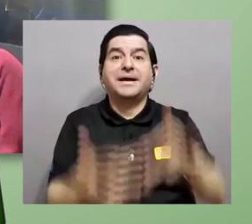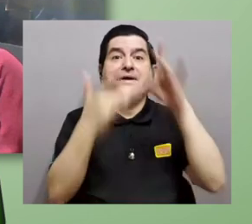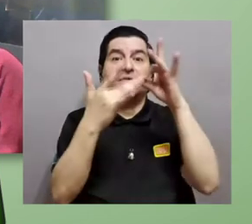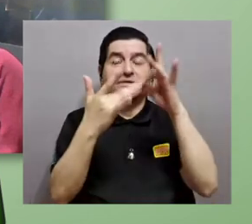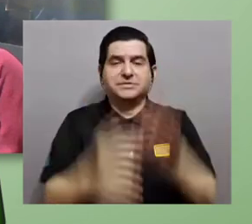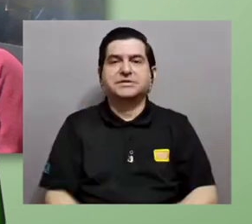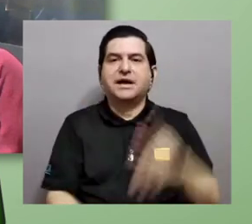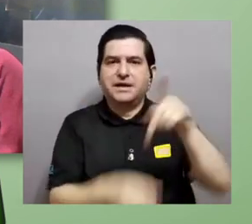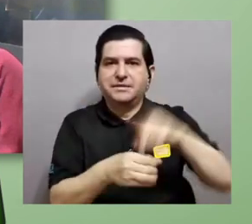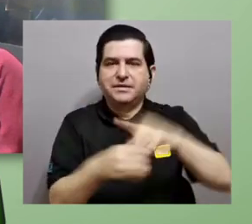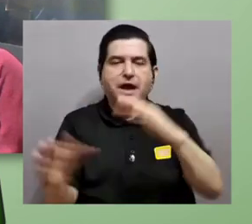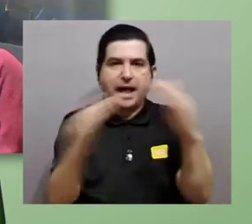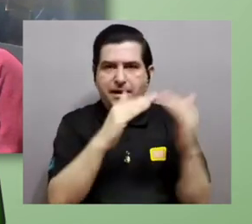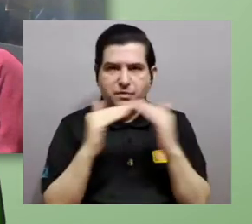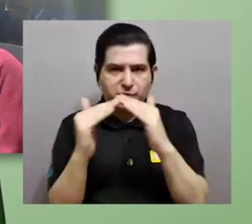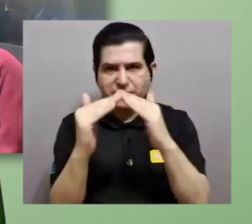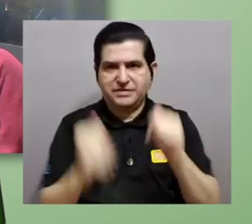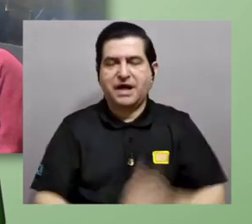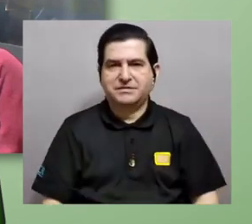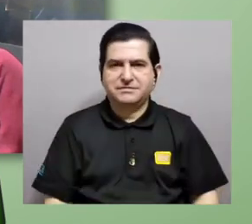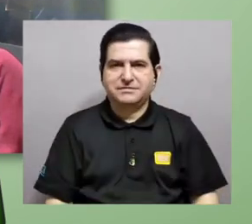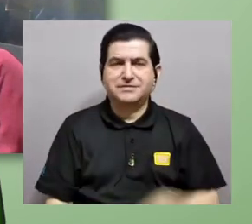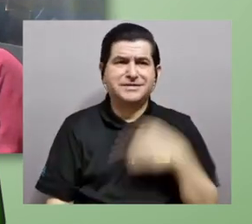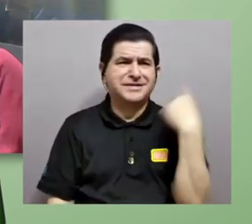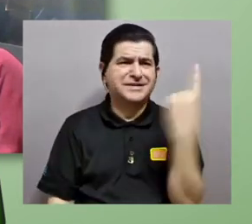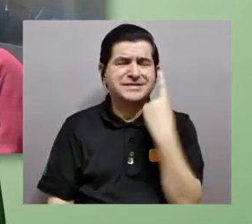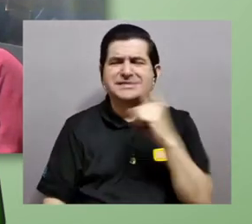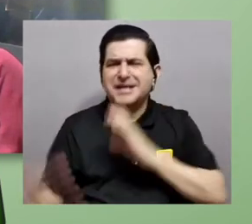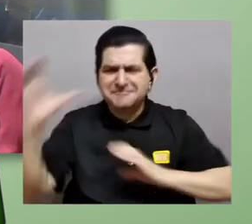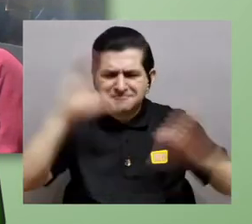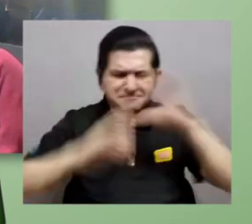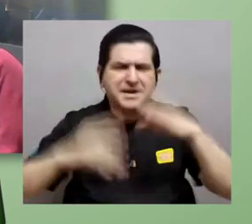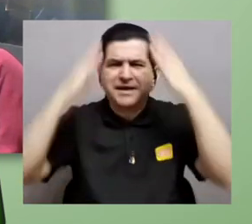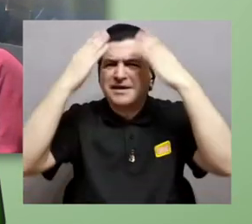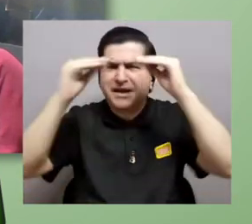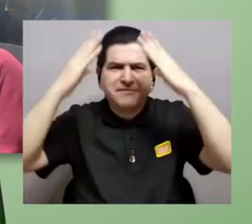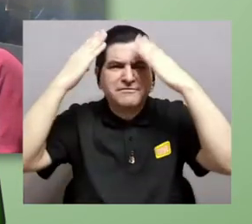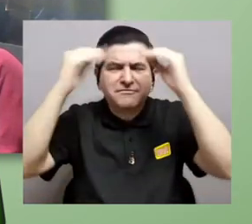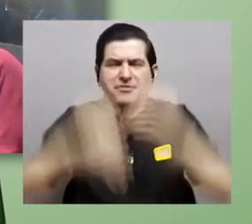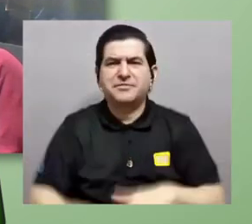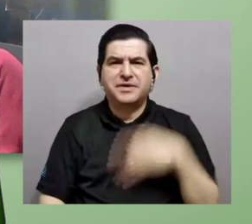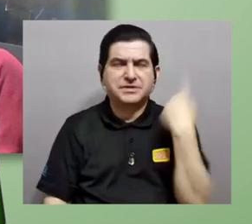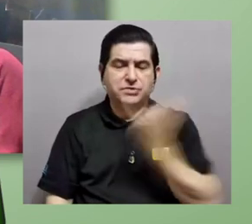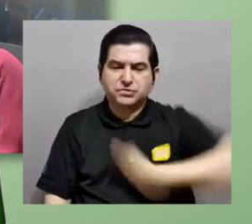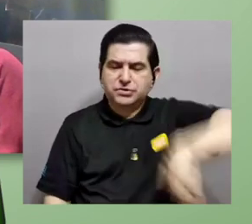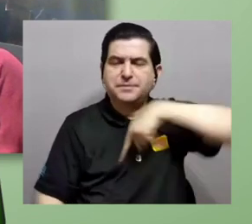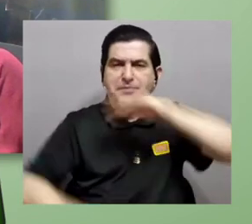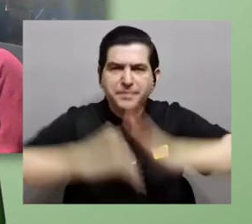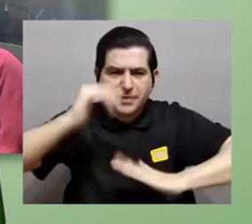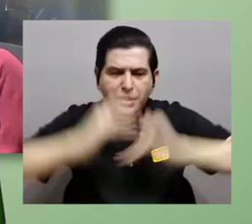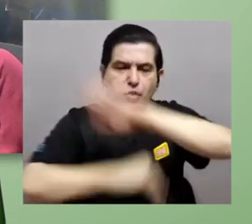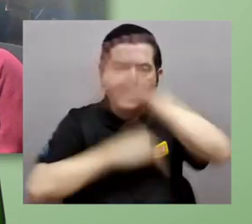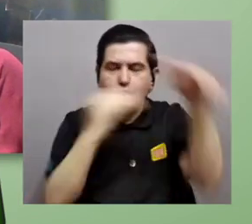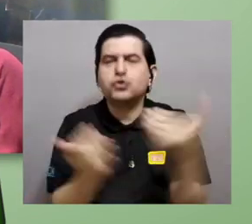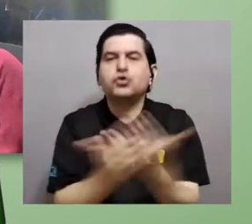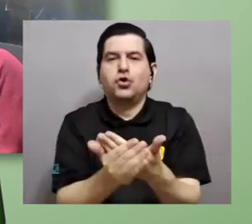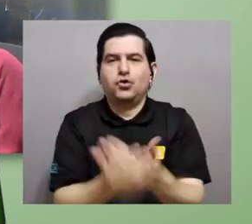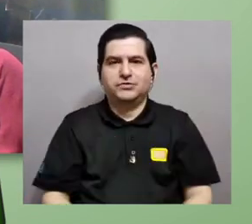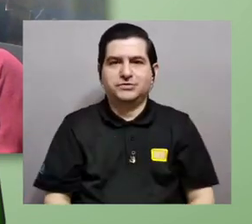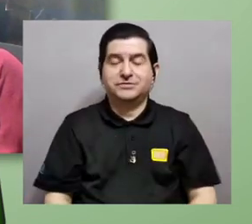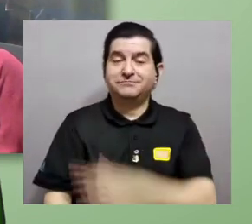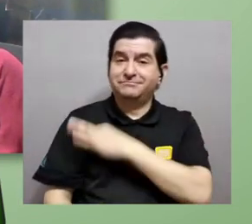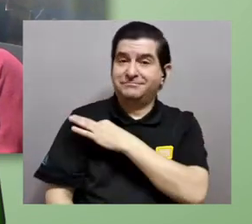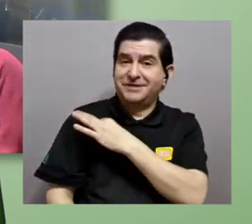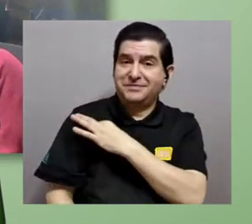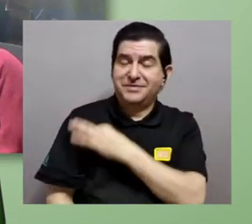expongan pero sobre todo hacer partícipe a la comunidad de que hay siempre ciencia hay siempre información que siempre la estamos construyendo